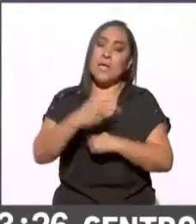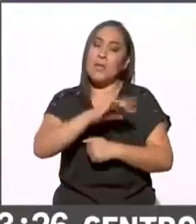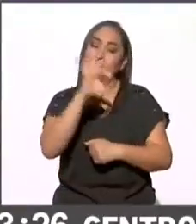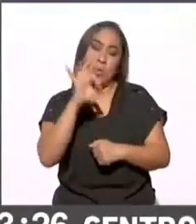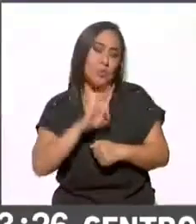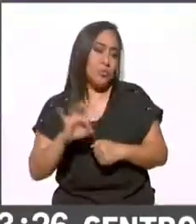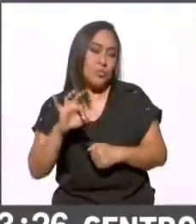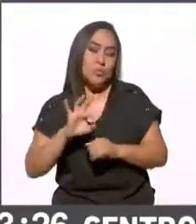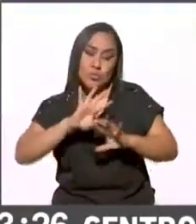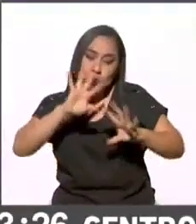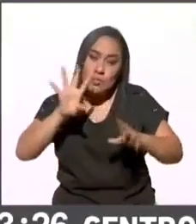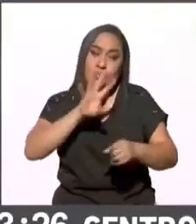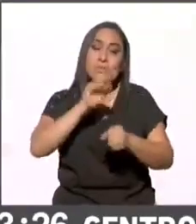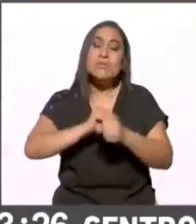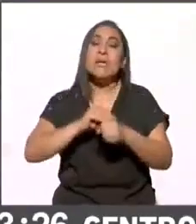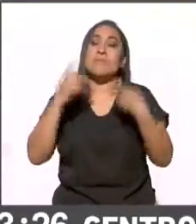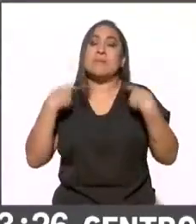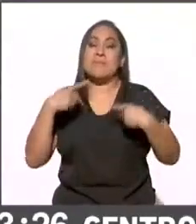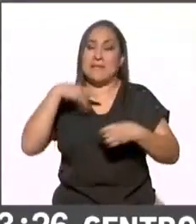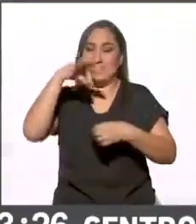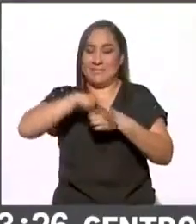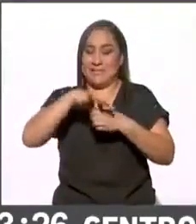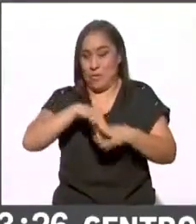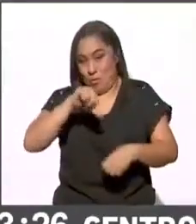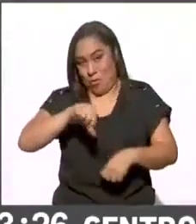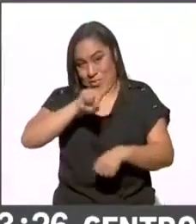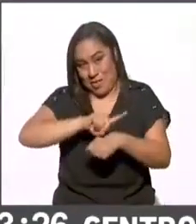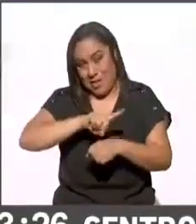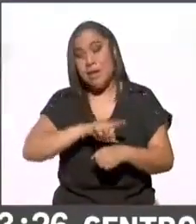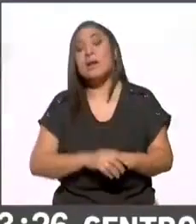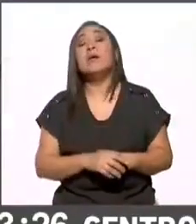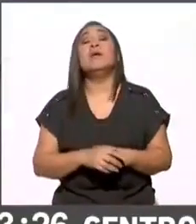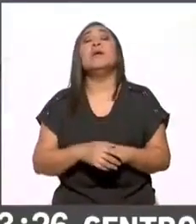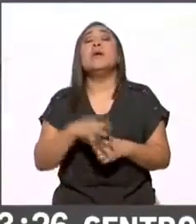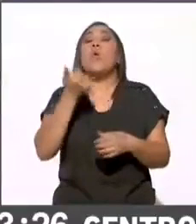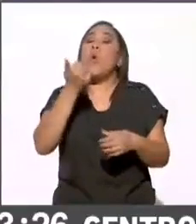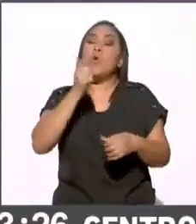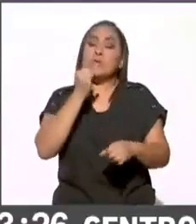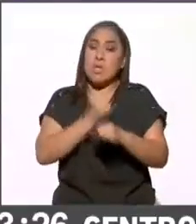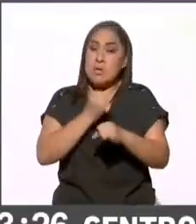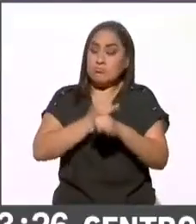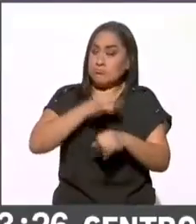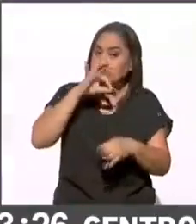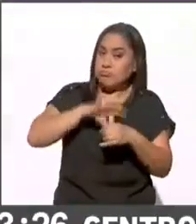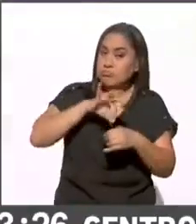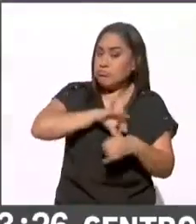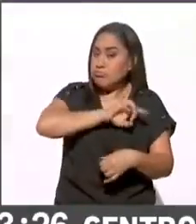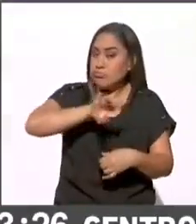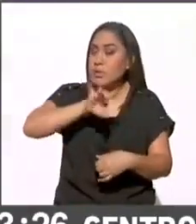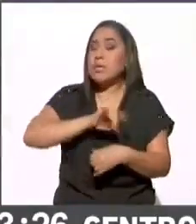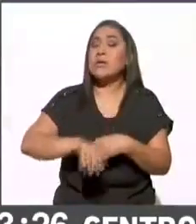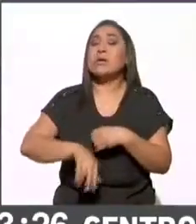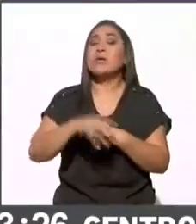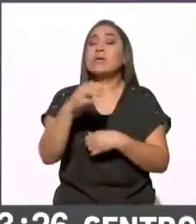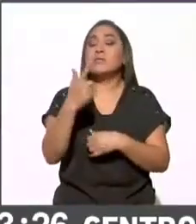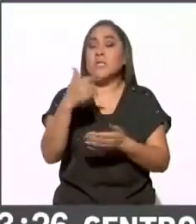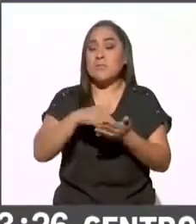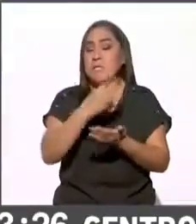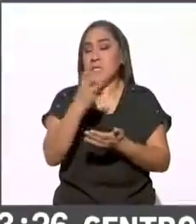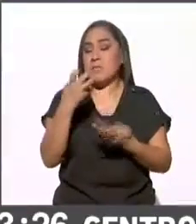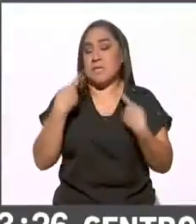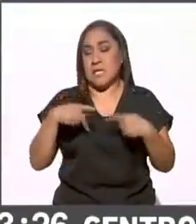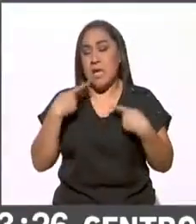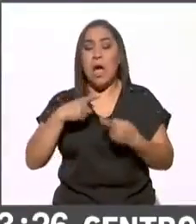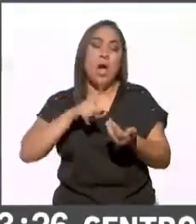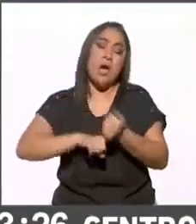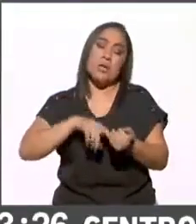del total de personas que votaron en esta elección. Y por el modo de voto electrónico, votaron 7.350 personas, que corresponde